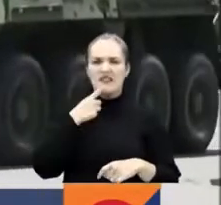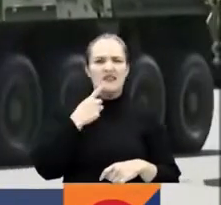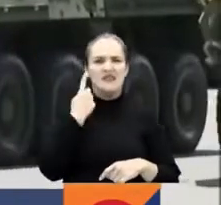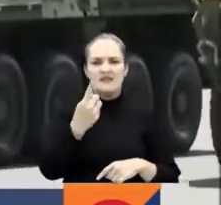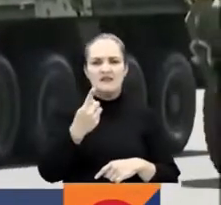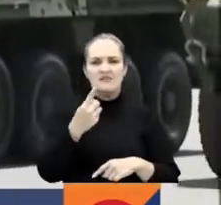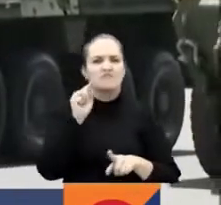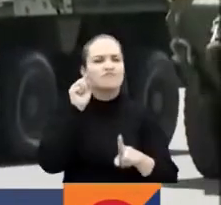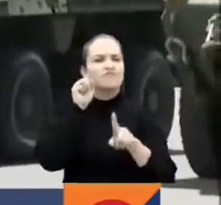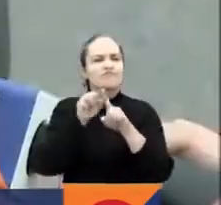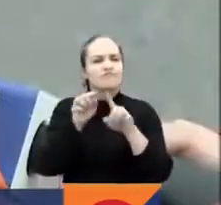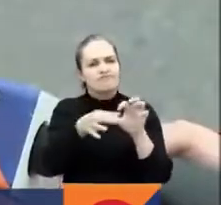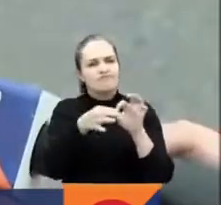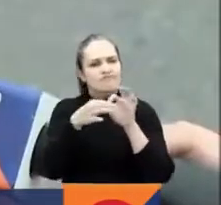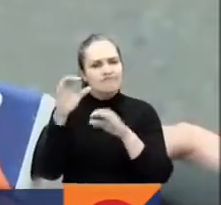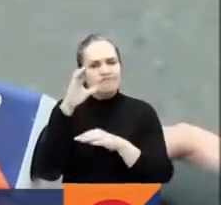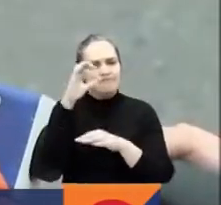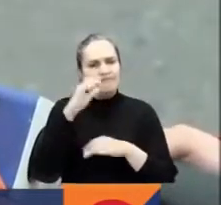colombianos.